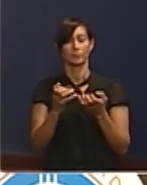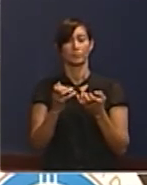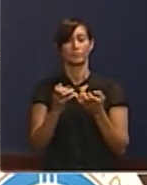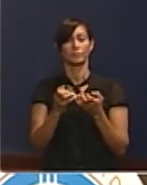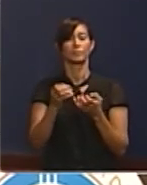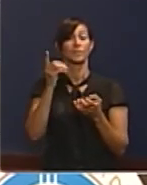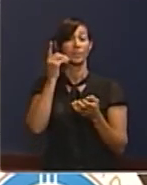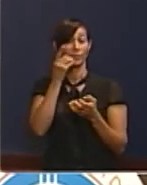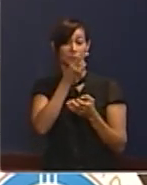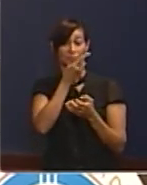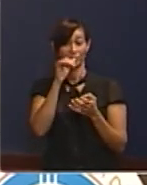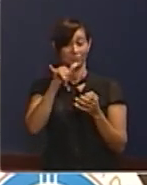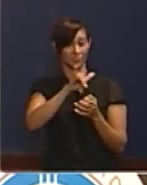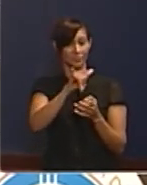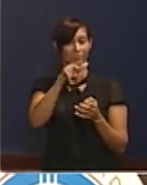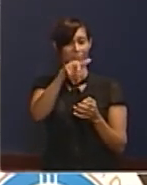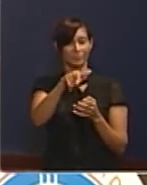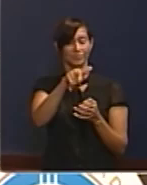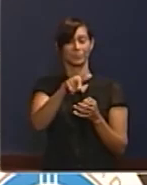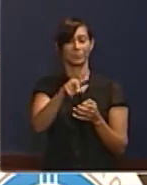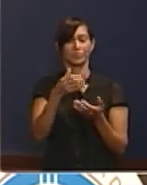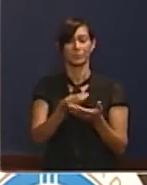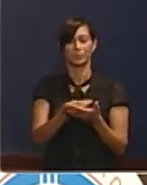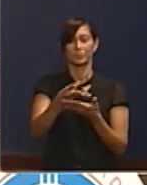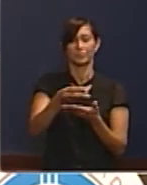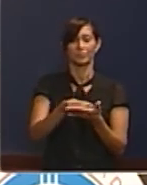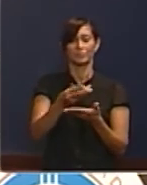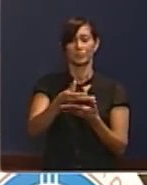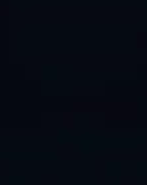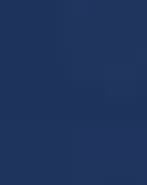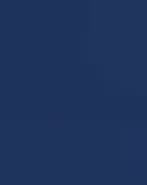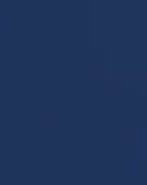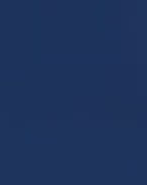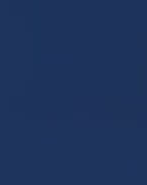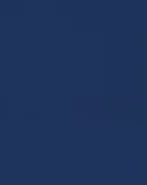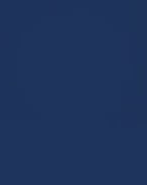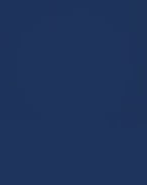un dominicano más para contribuir a este país. Gracias.